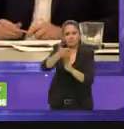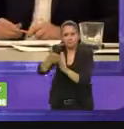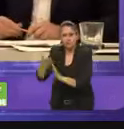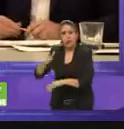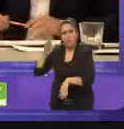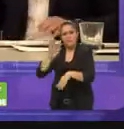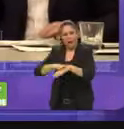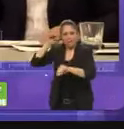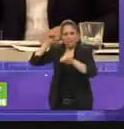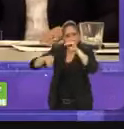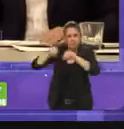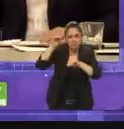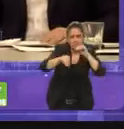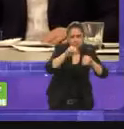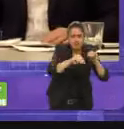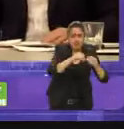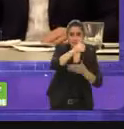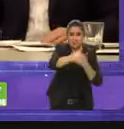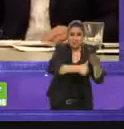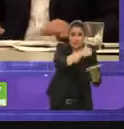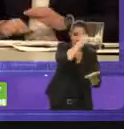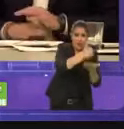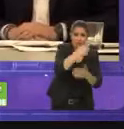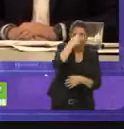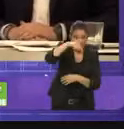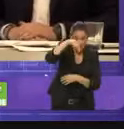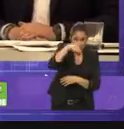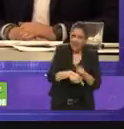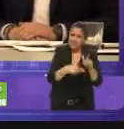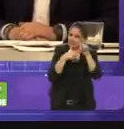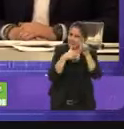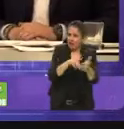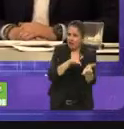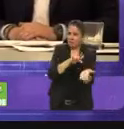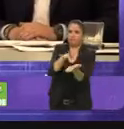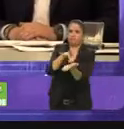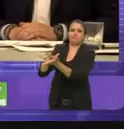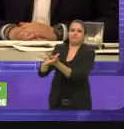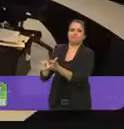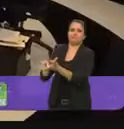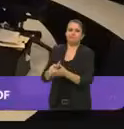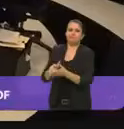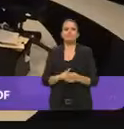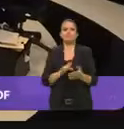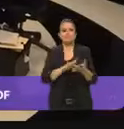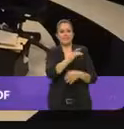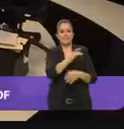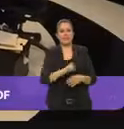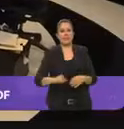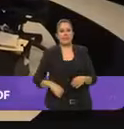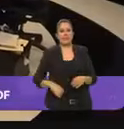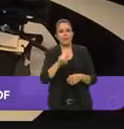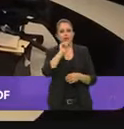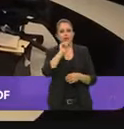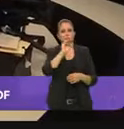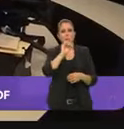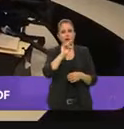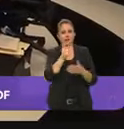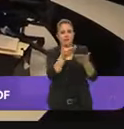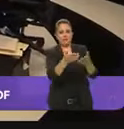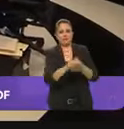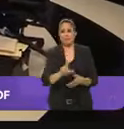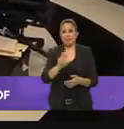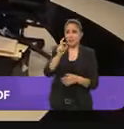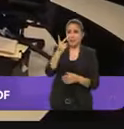porque vamos desde la ciudad a seguir apoyando gracias candidato Santiago Ataguara las 32 mil